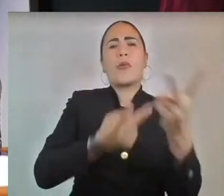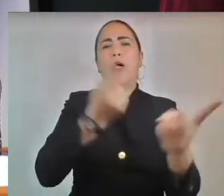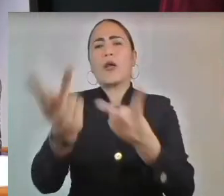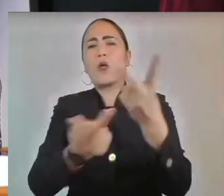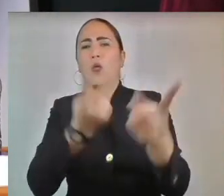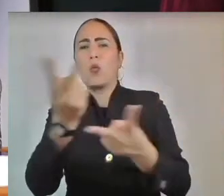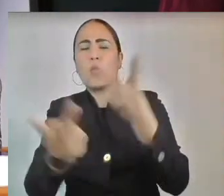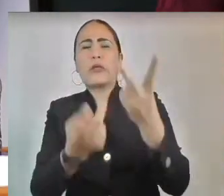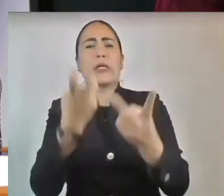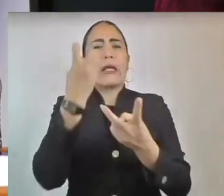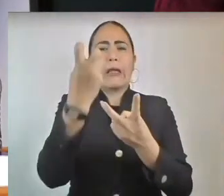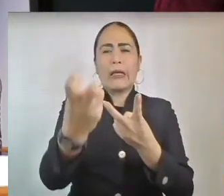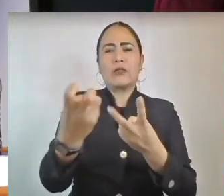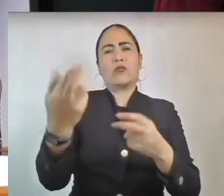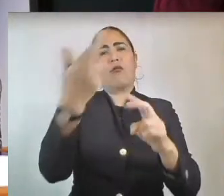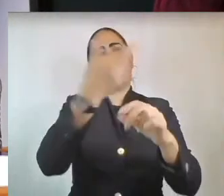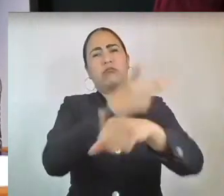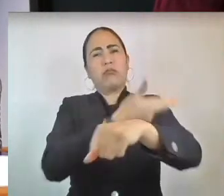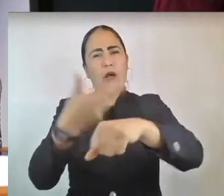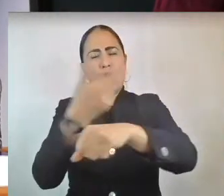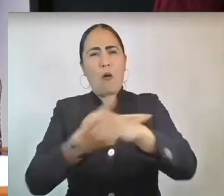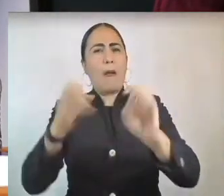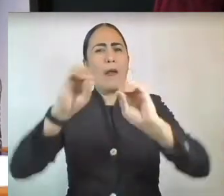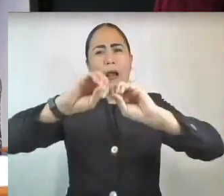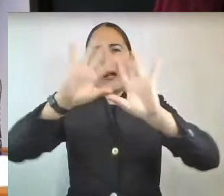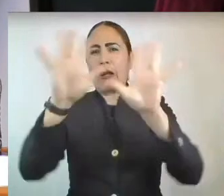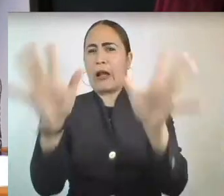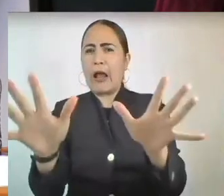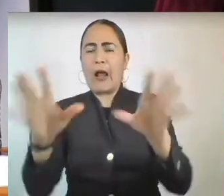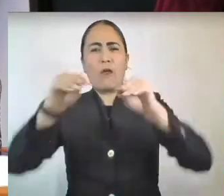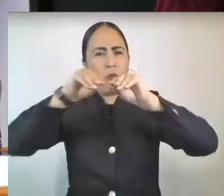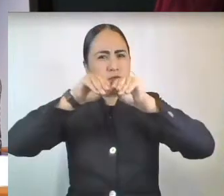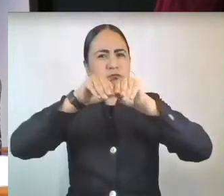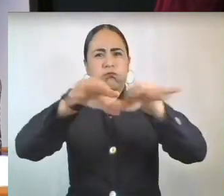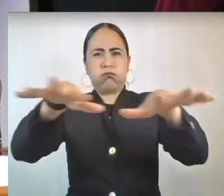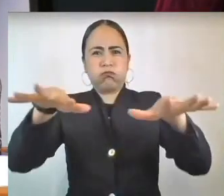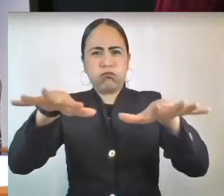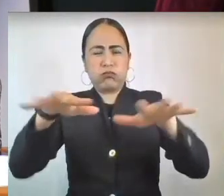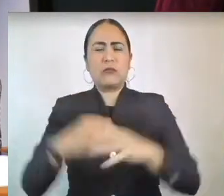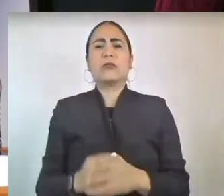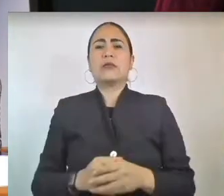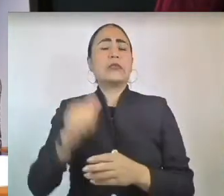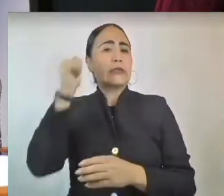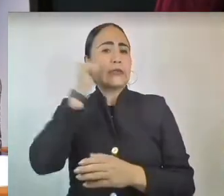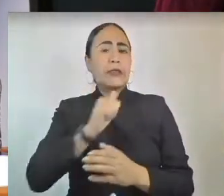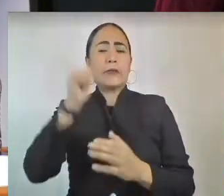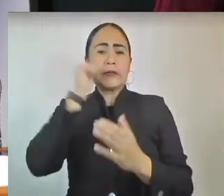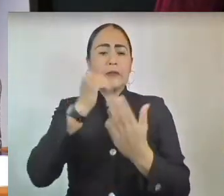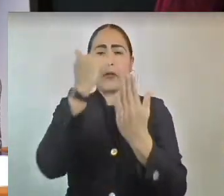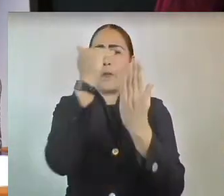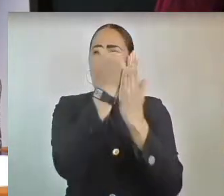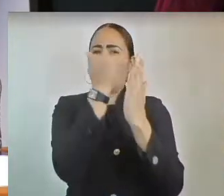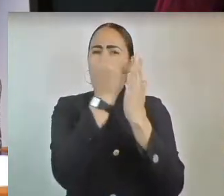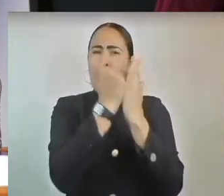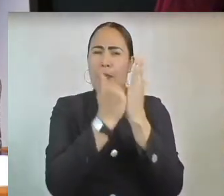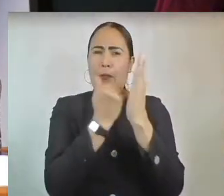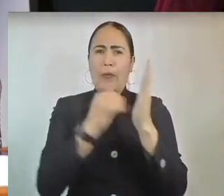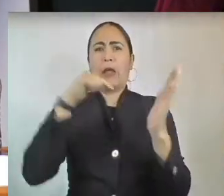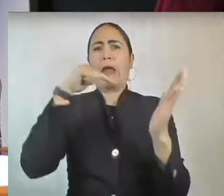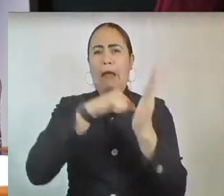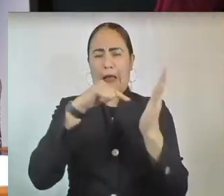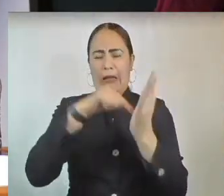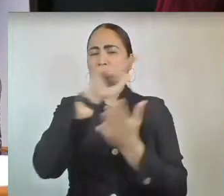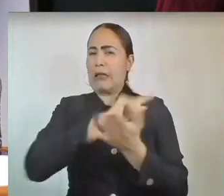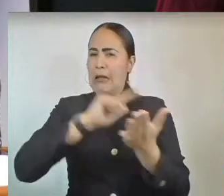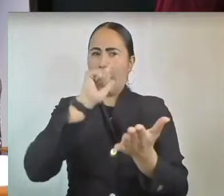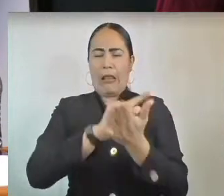transparente, de máxima publicidad y se apegará a los términos y condiciones que determine la ley.